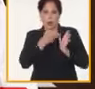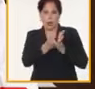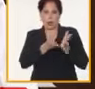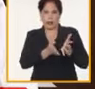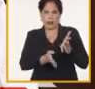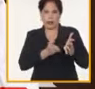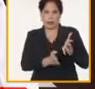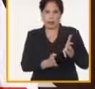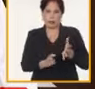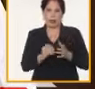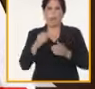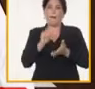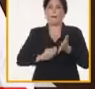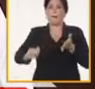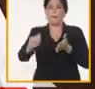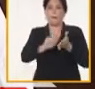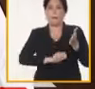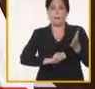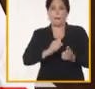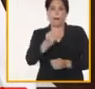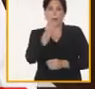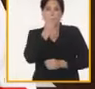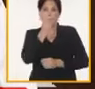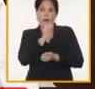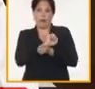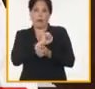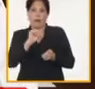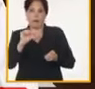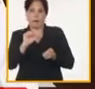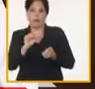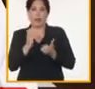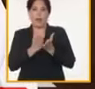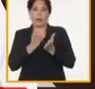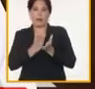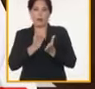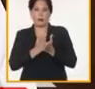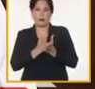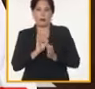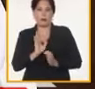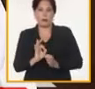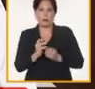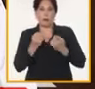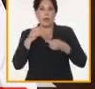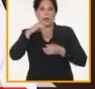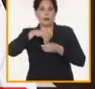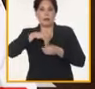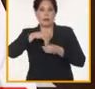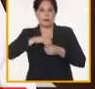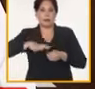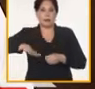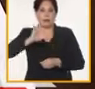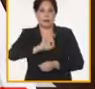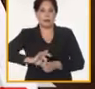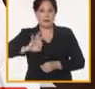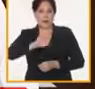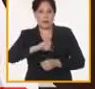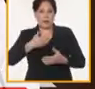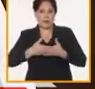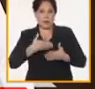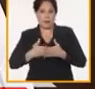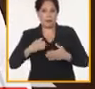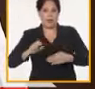implementar el Plan Nacional de Soberanía Alimentaria y Educación Nutricional con la integración de los organismos y entidades del país